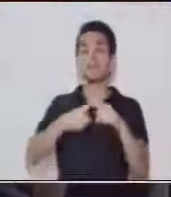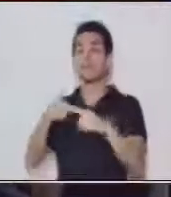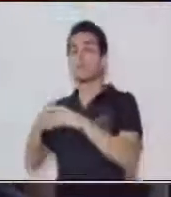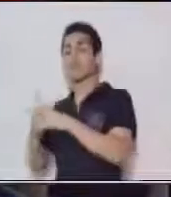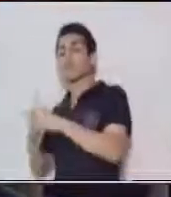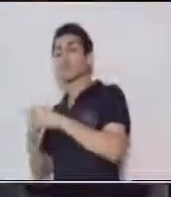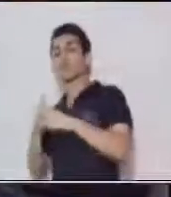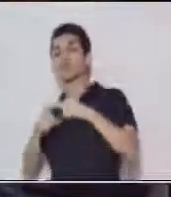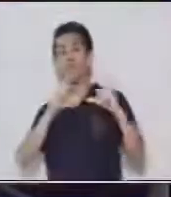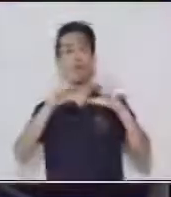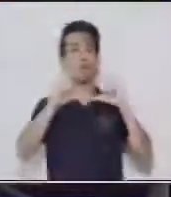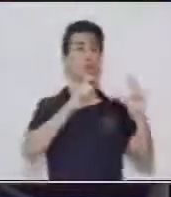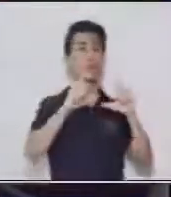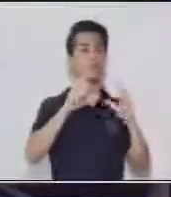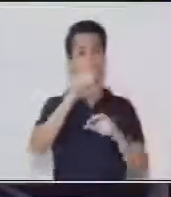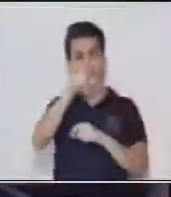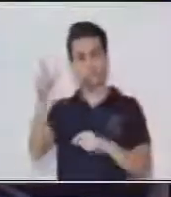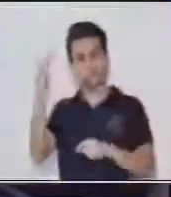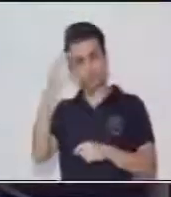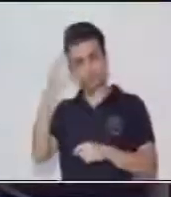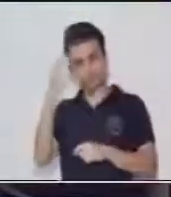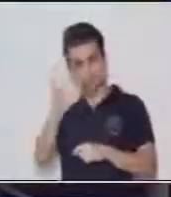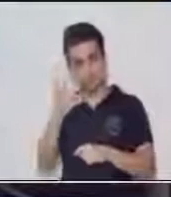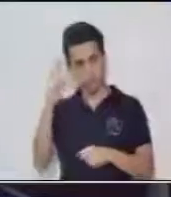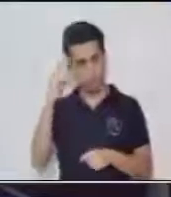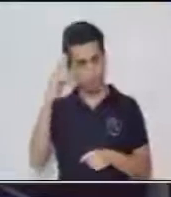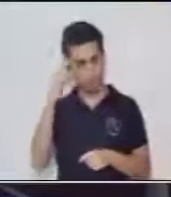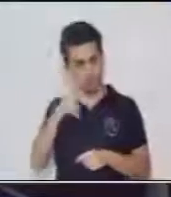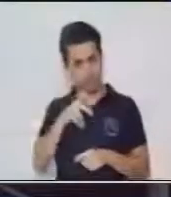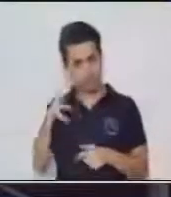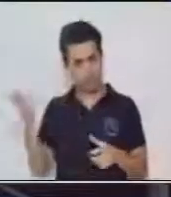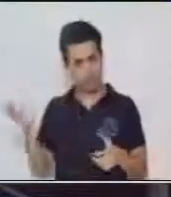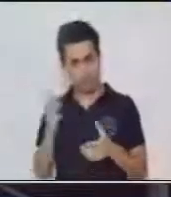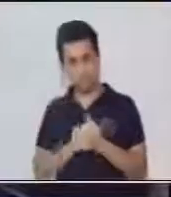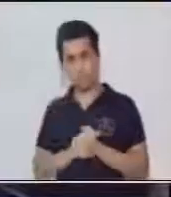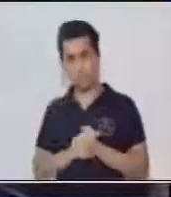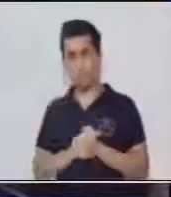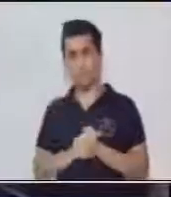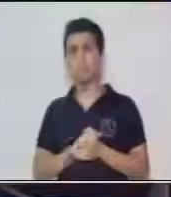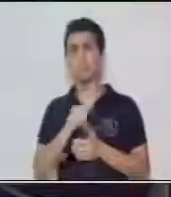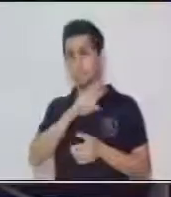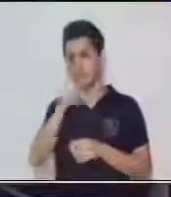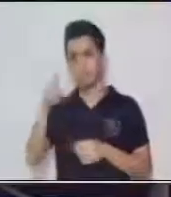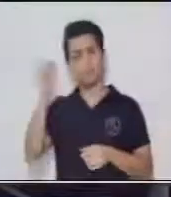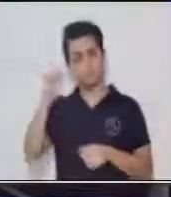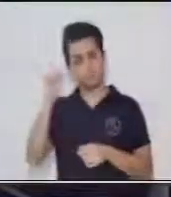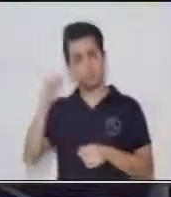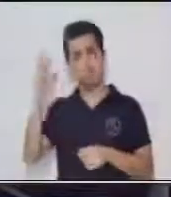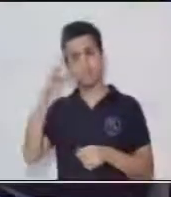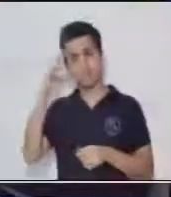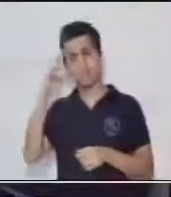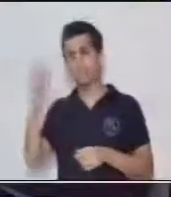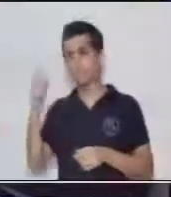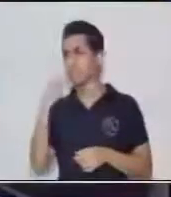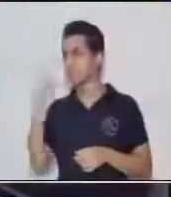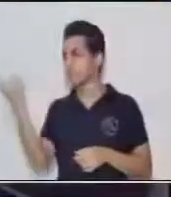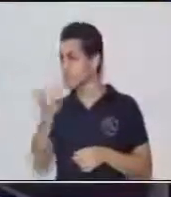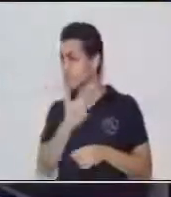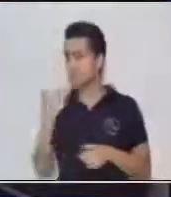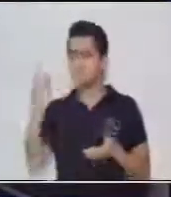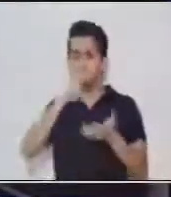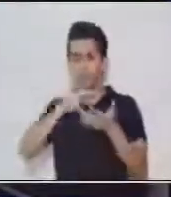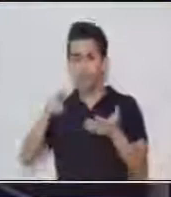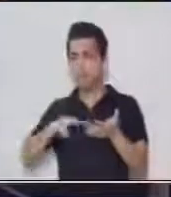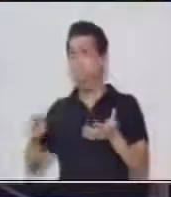¿Alguien sabe cuáles son los medios de comunicación o se recuerdan de los medios de comunicación? Yo sé que sí se recuerdan porque ya lo vieron, ya lo leyeron